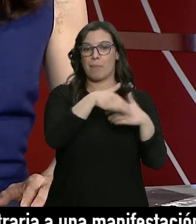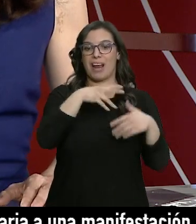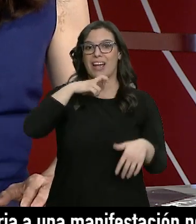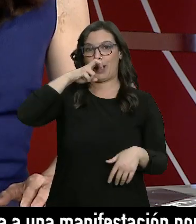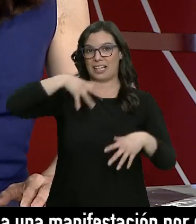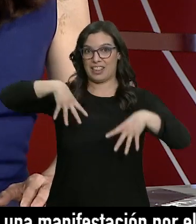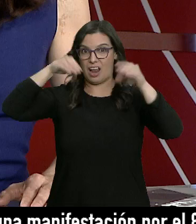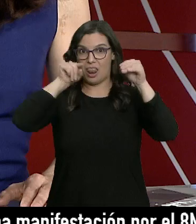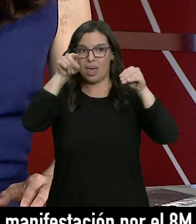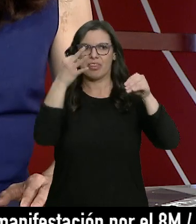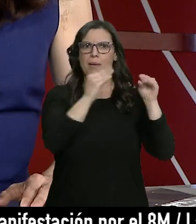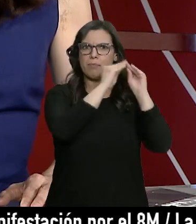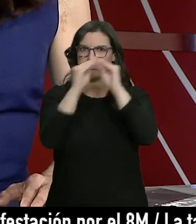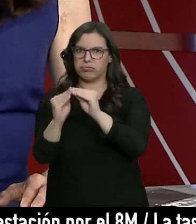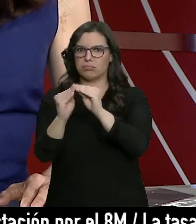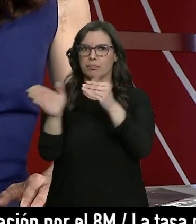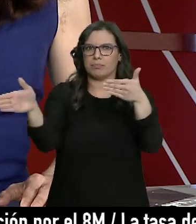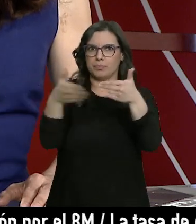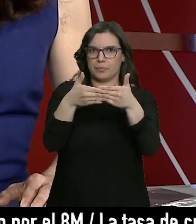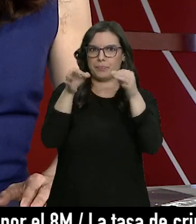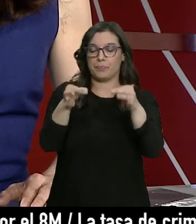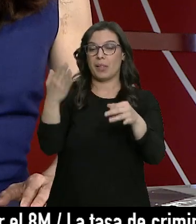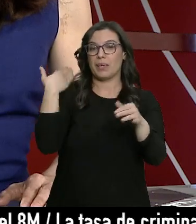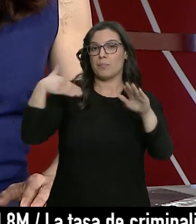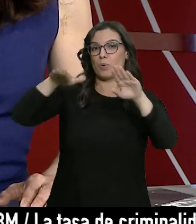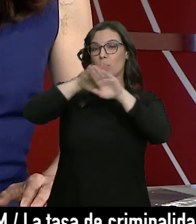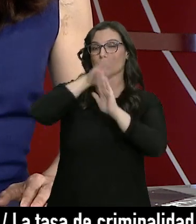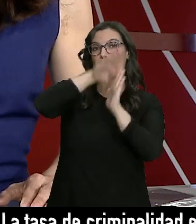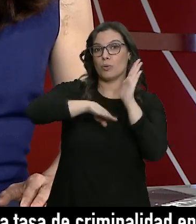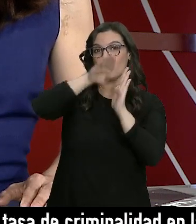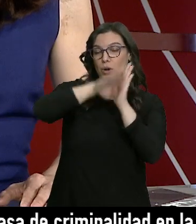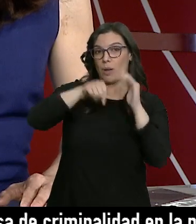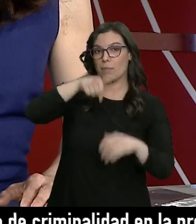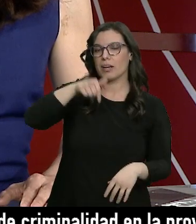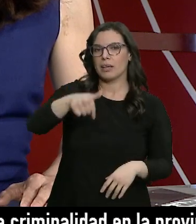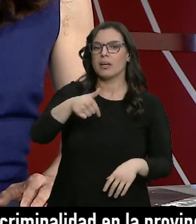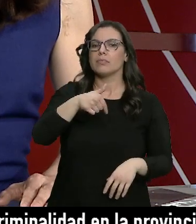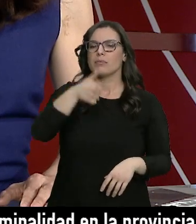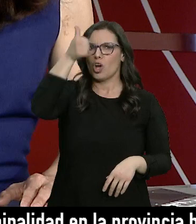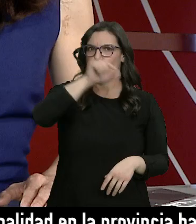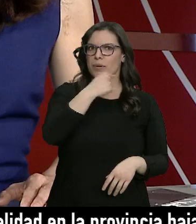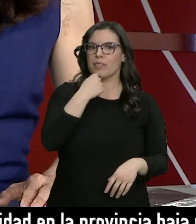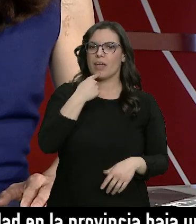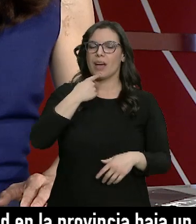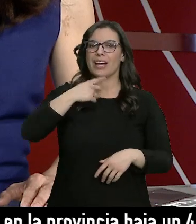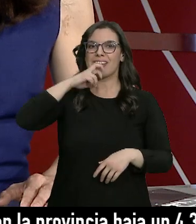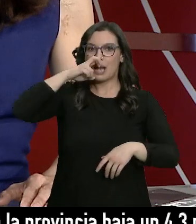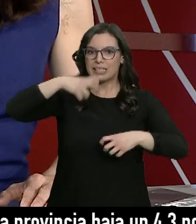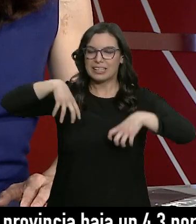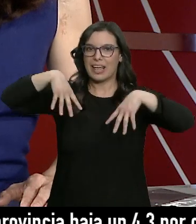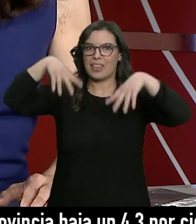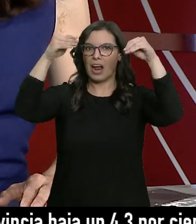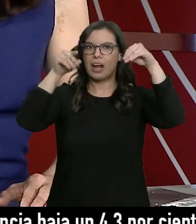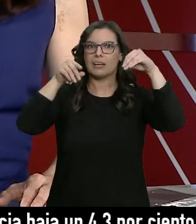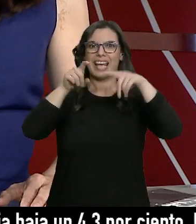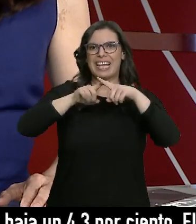de Burgos se instalen allí anoche en el programa a cuestión de prioridades Luis Arguello defendía que las catedrales son edificios vivos con